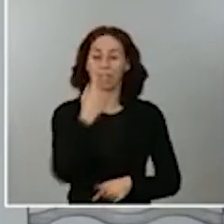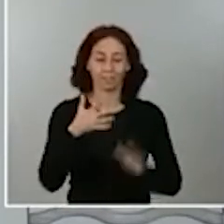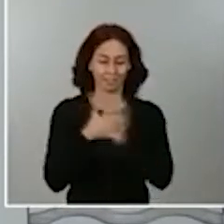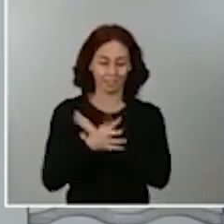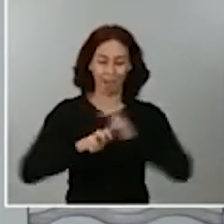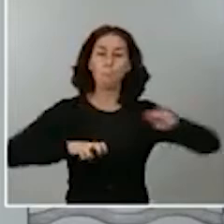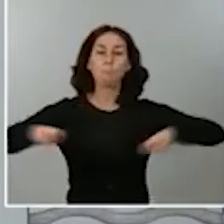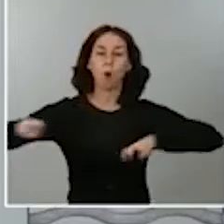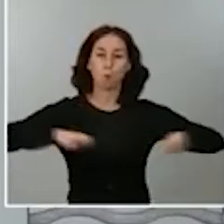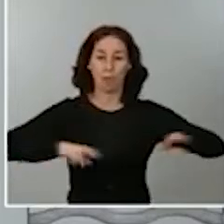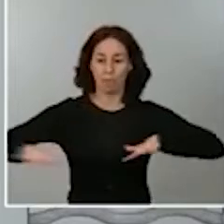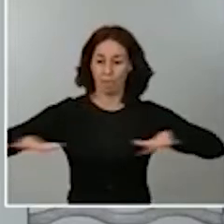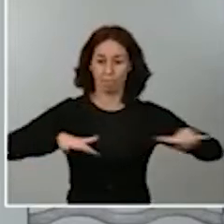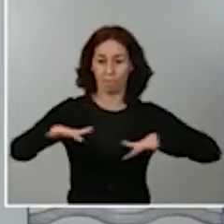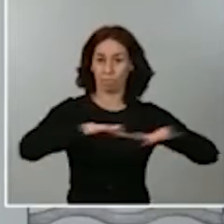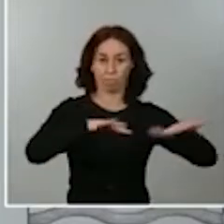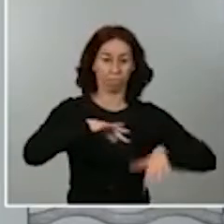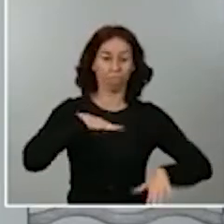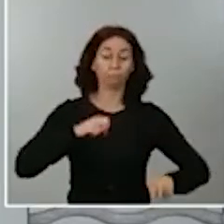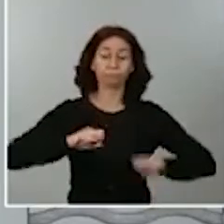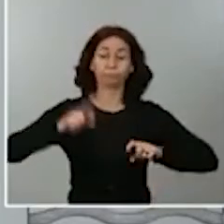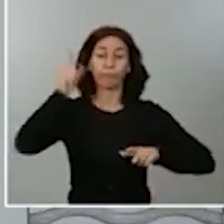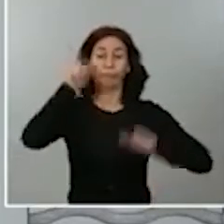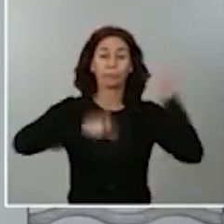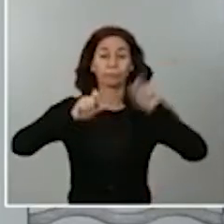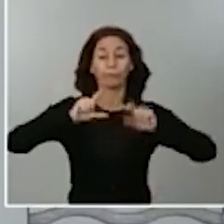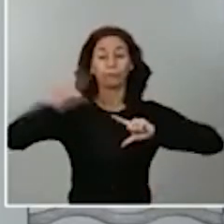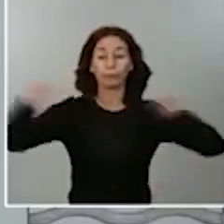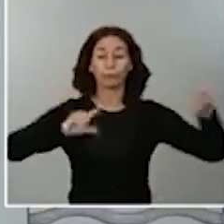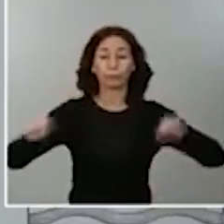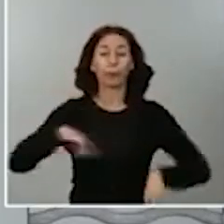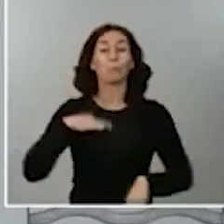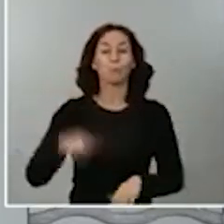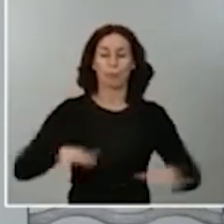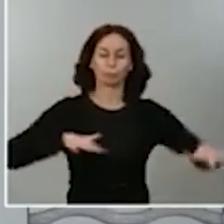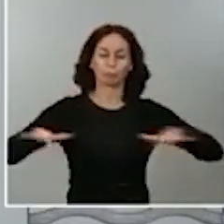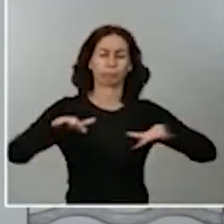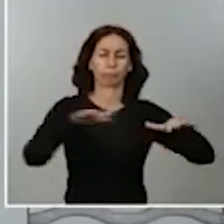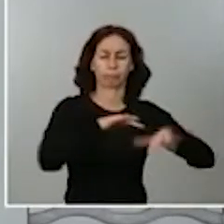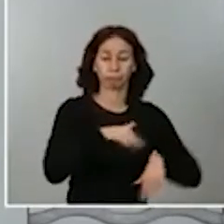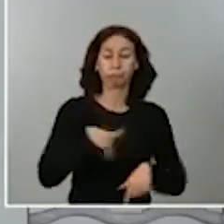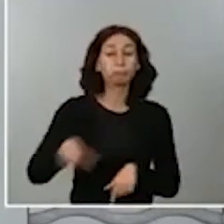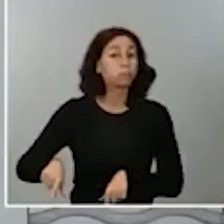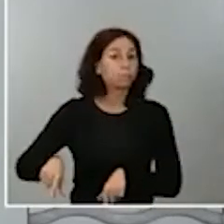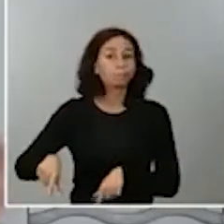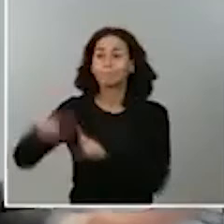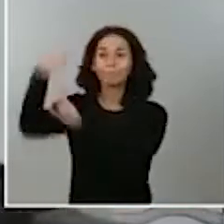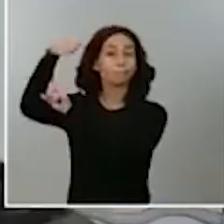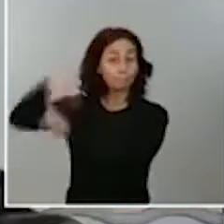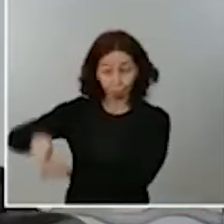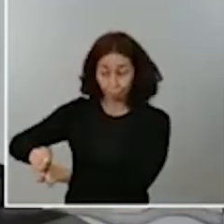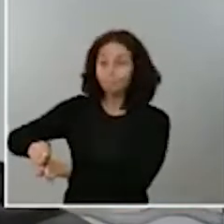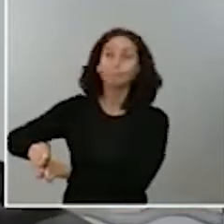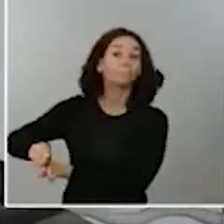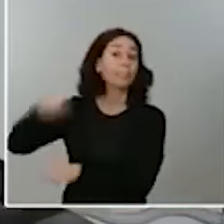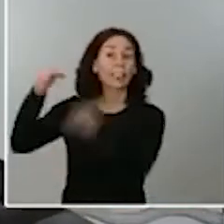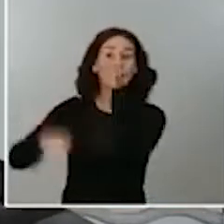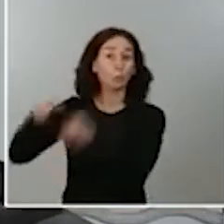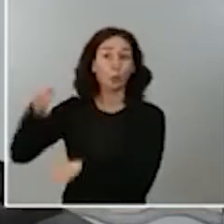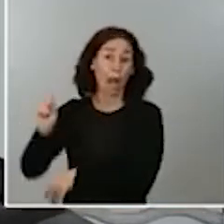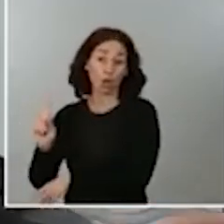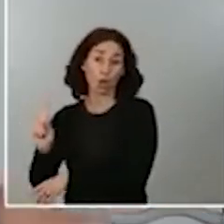perimetral en nueve municipios, quedó suspendida por no ser ratificada por el tribunal. Las demás seguían vigentes.